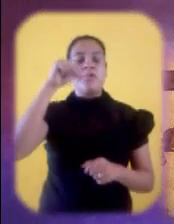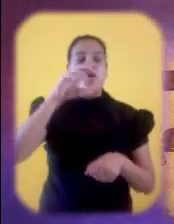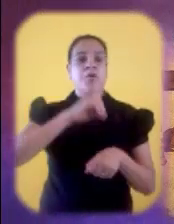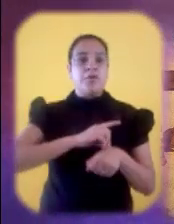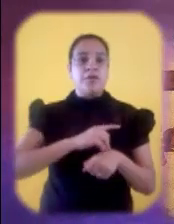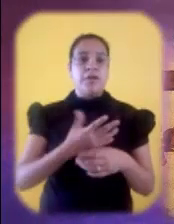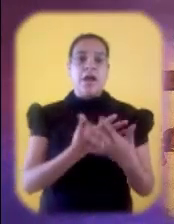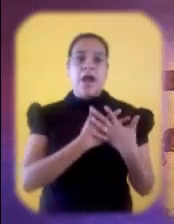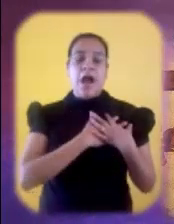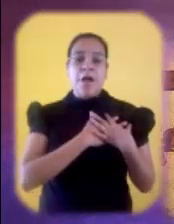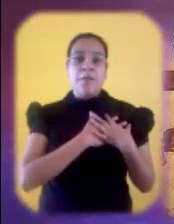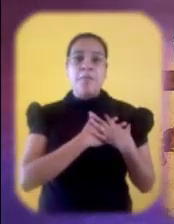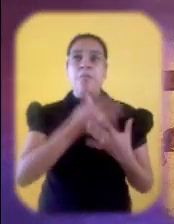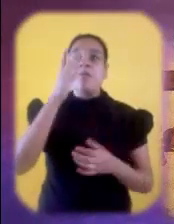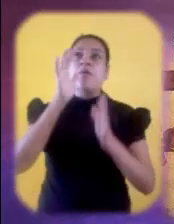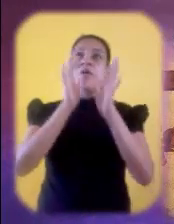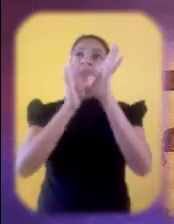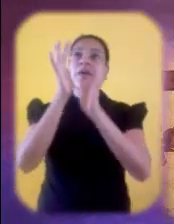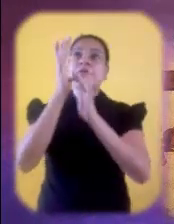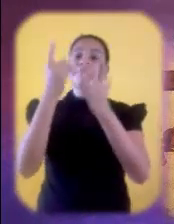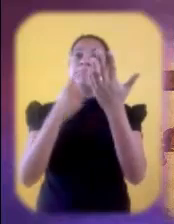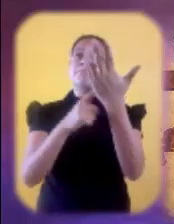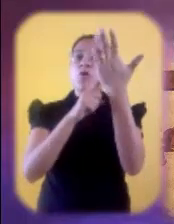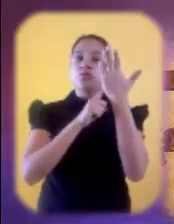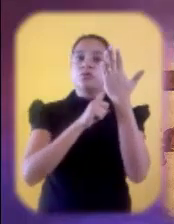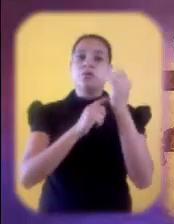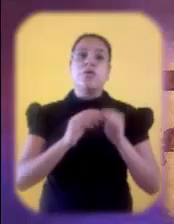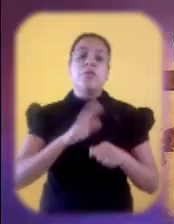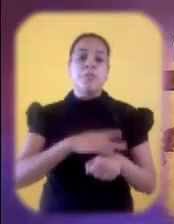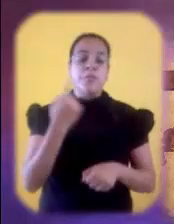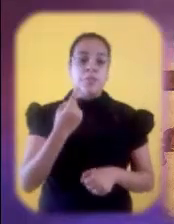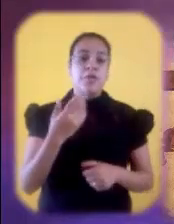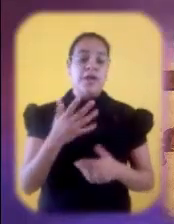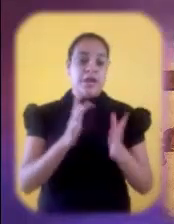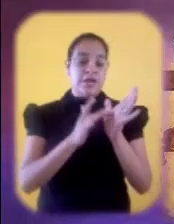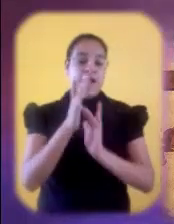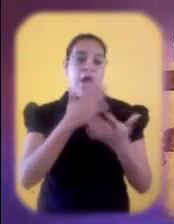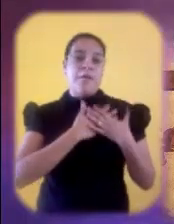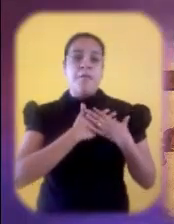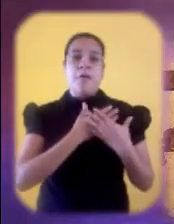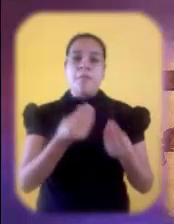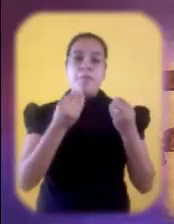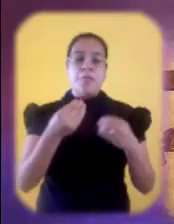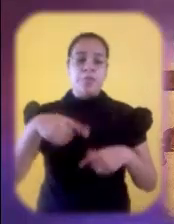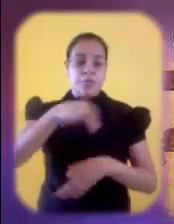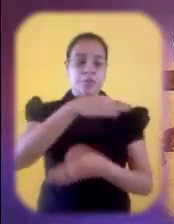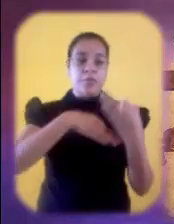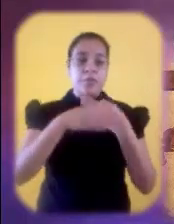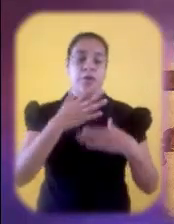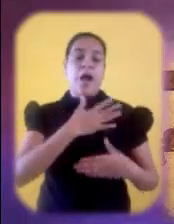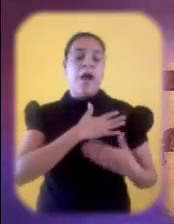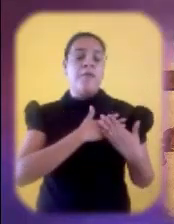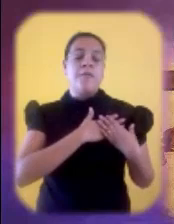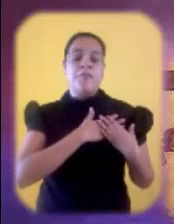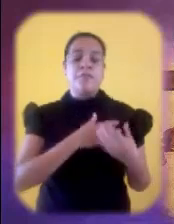podremos apartar de nuestra mente en este día el gran amor manifestado por Jesús, que habiendo amado a los suyos, los amó hasta el extremo.